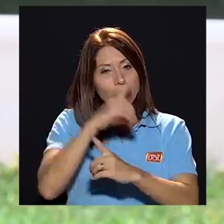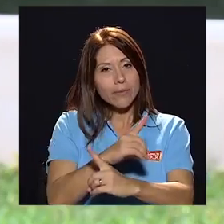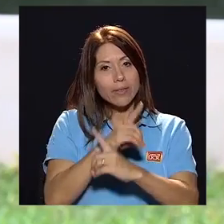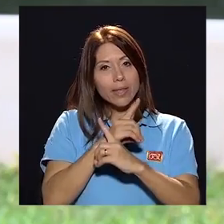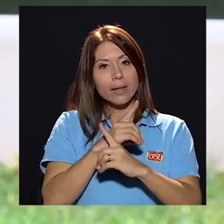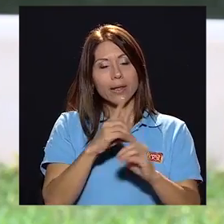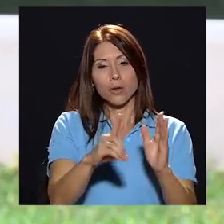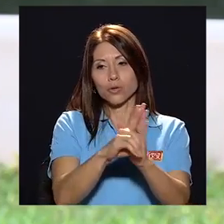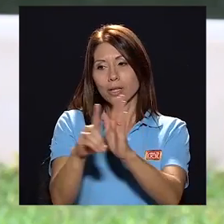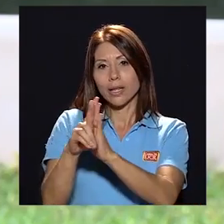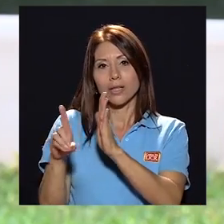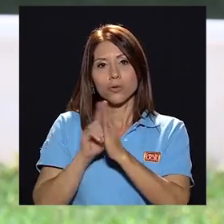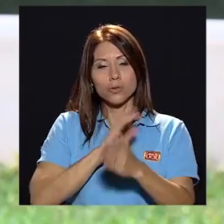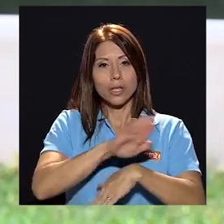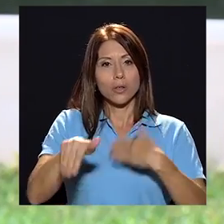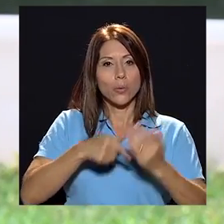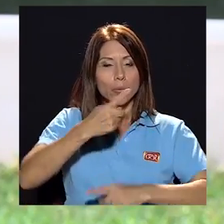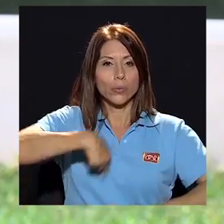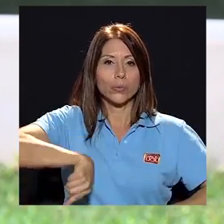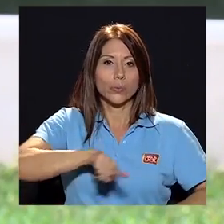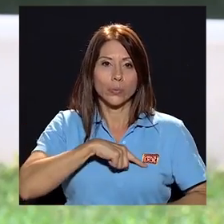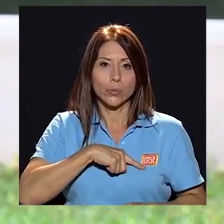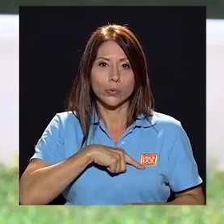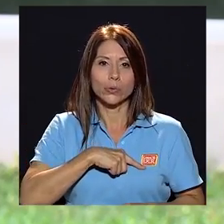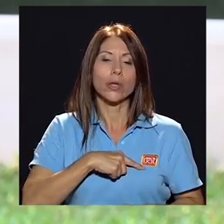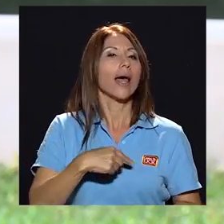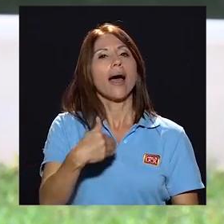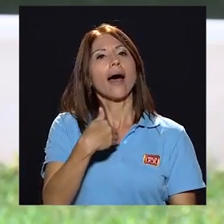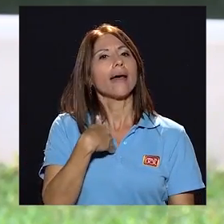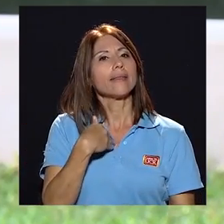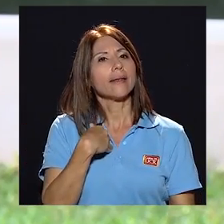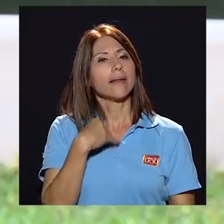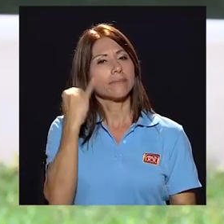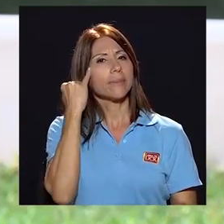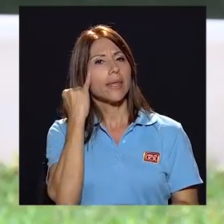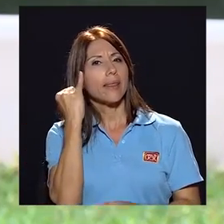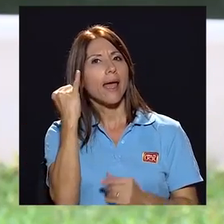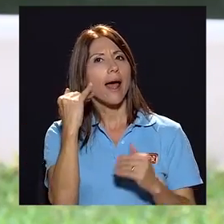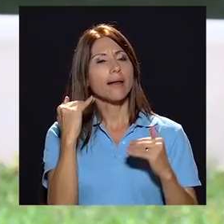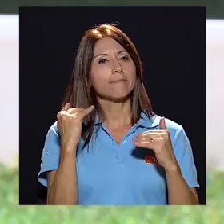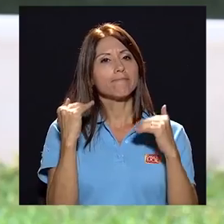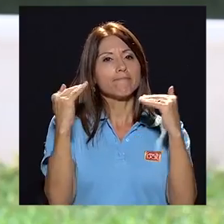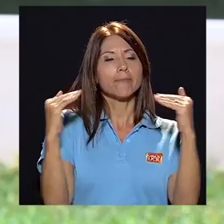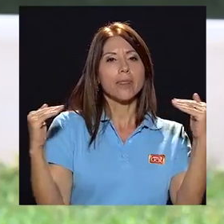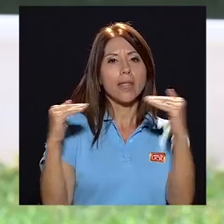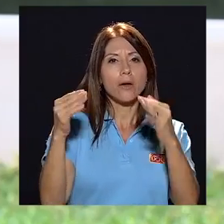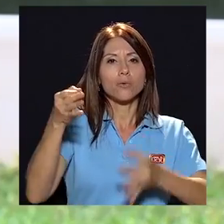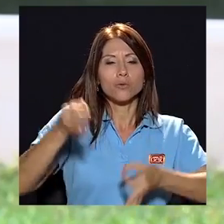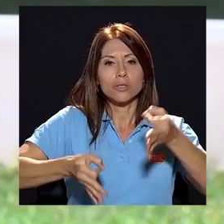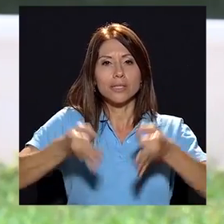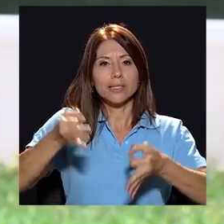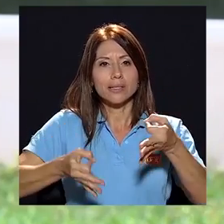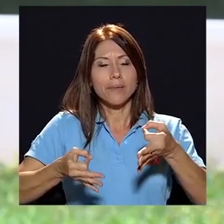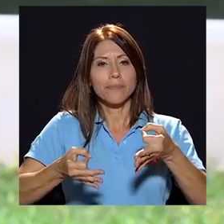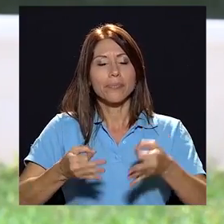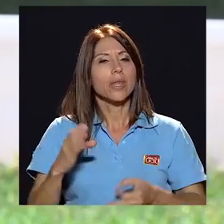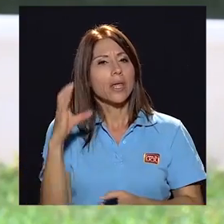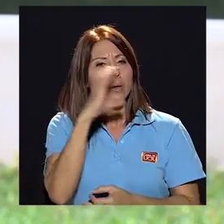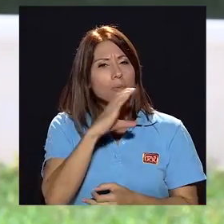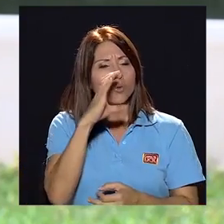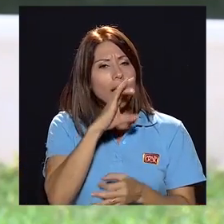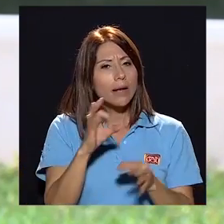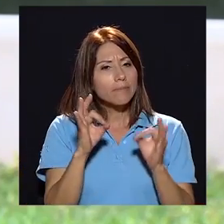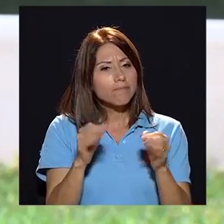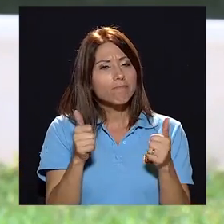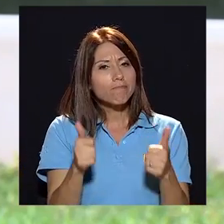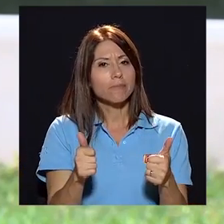defender los derechos de todos nosotros a tener un ideal supremo más de justicia y buscar ese camino